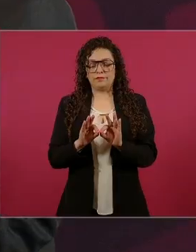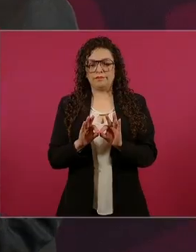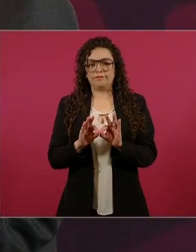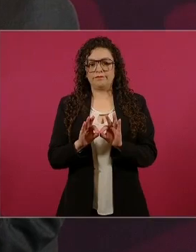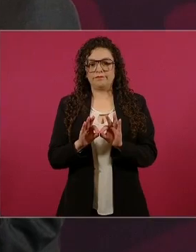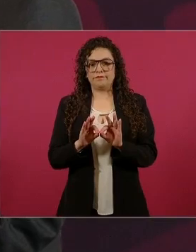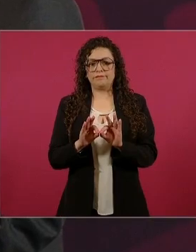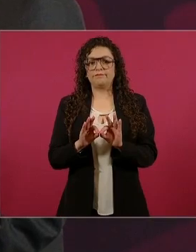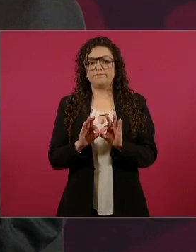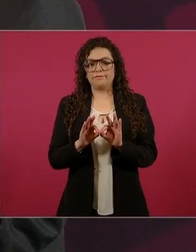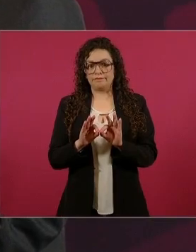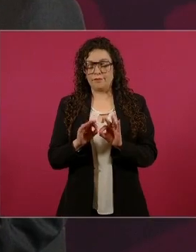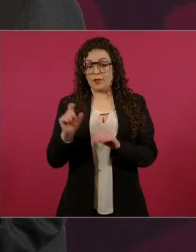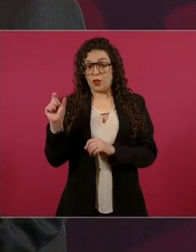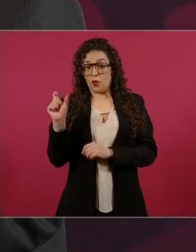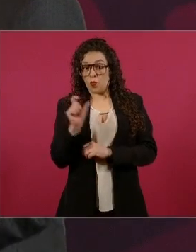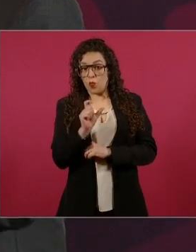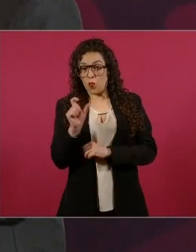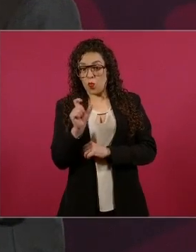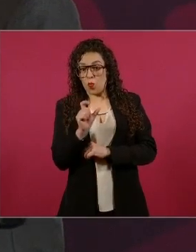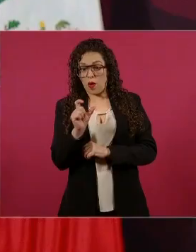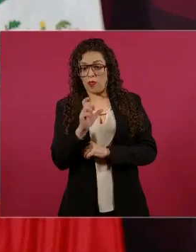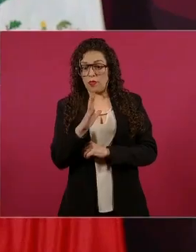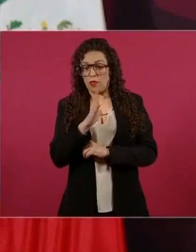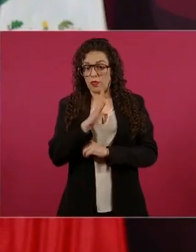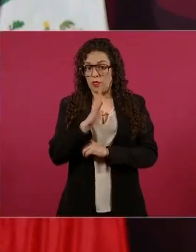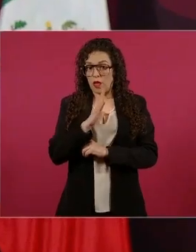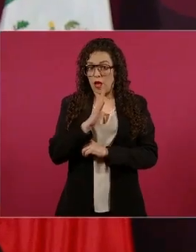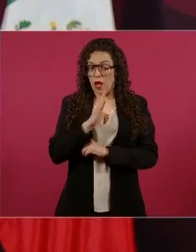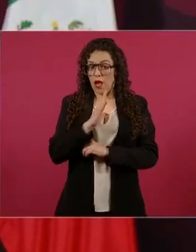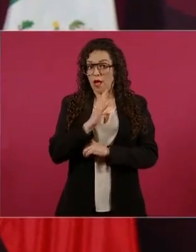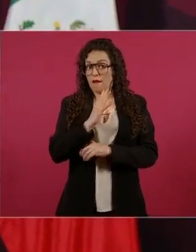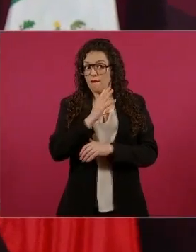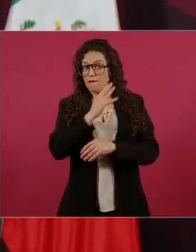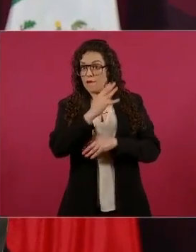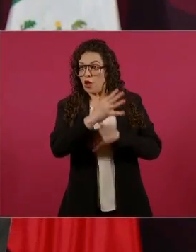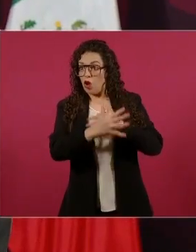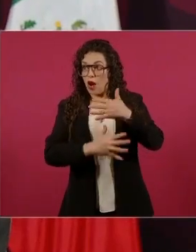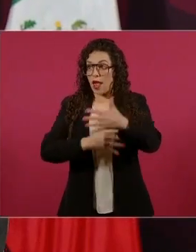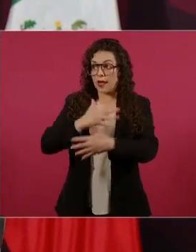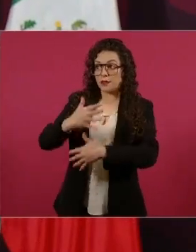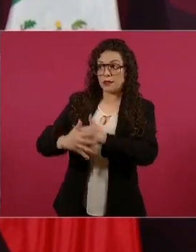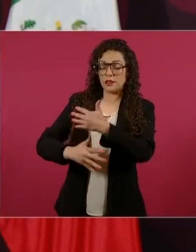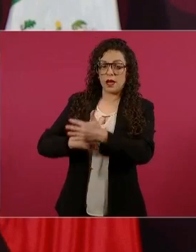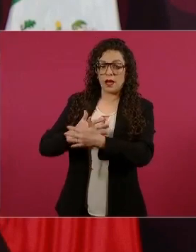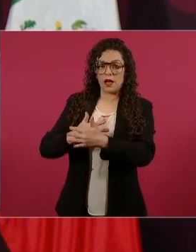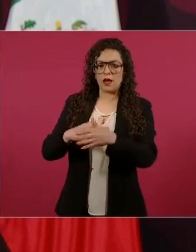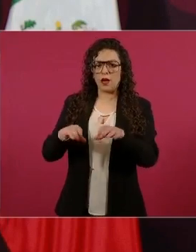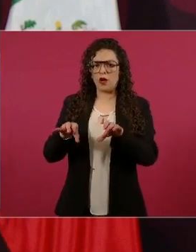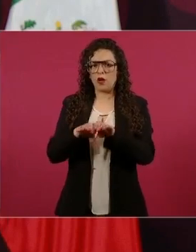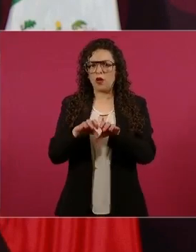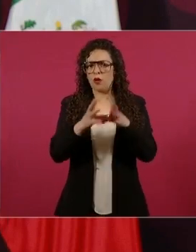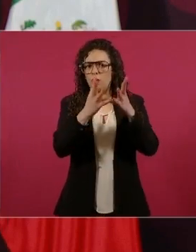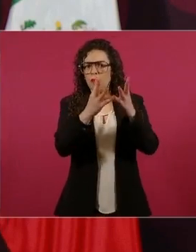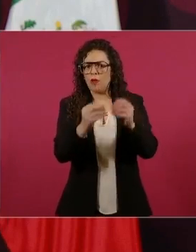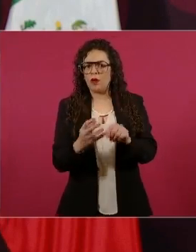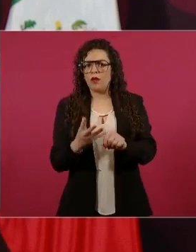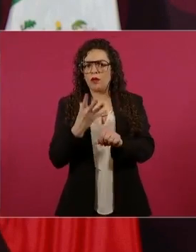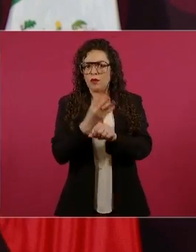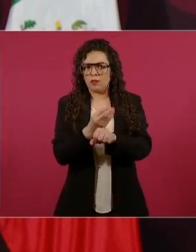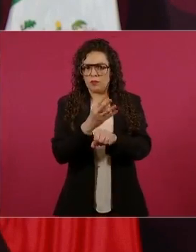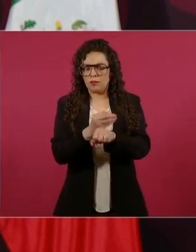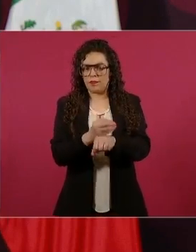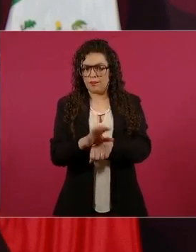el flagelo de la violencia, la violencia, resumiendo con tres